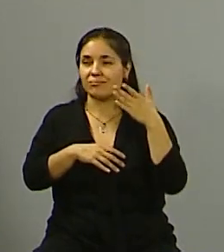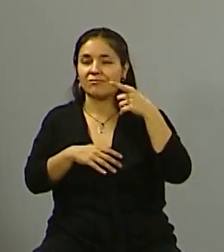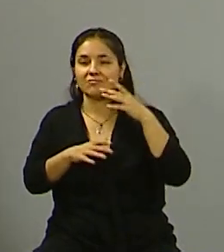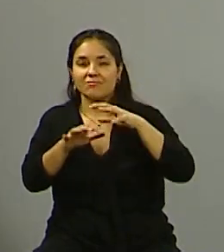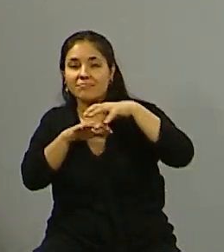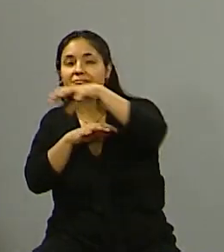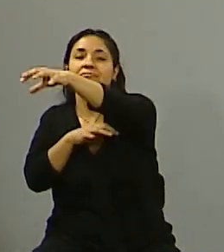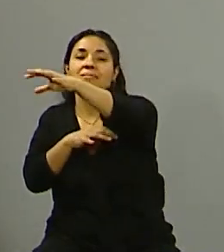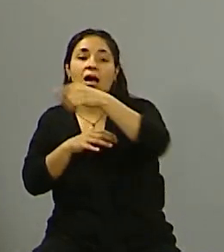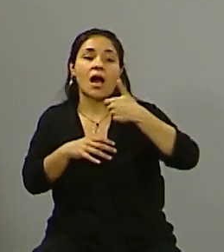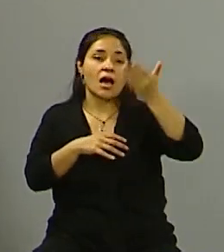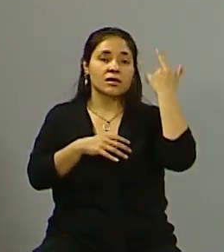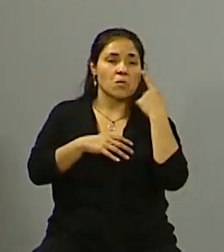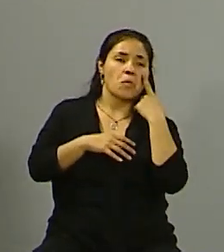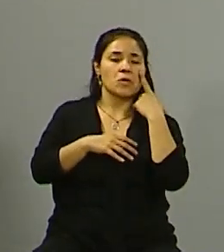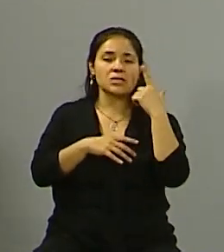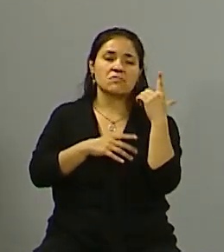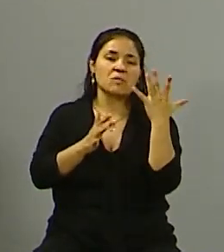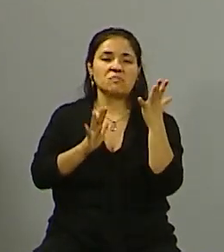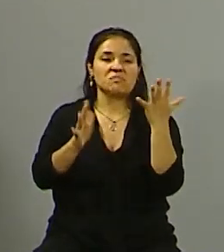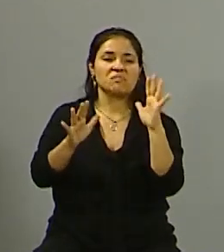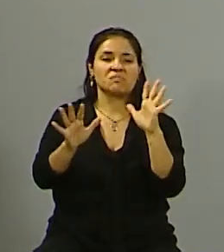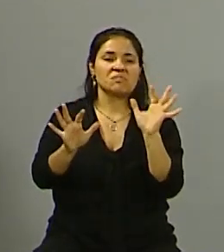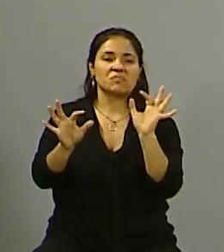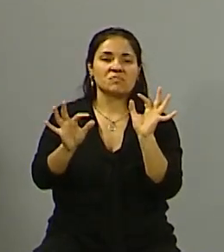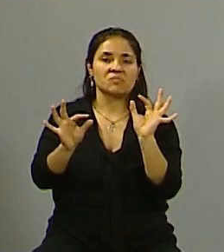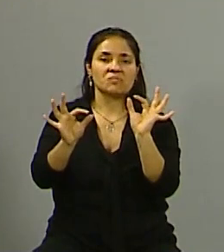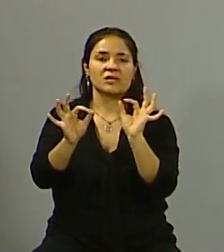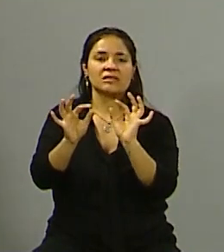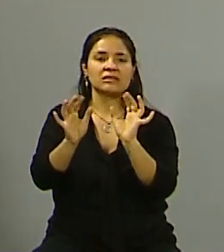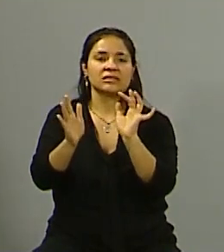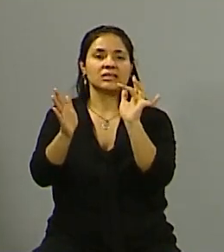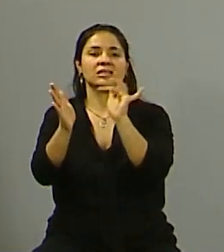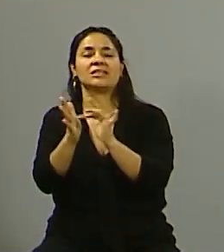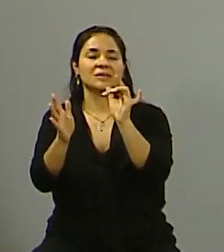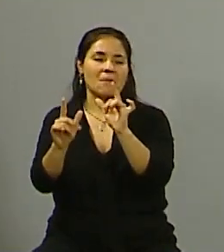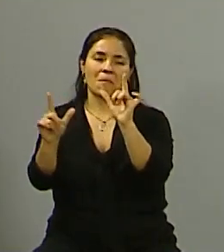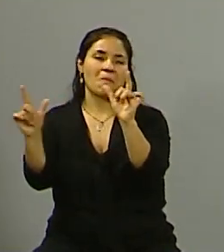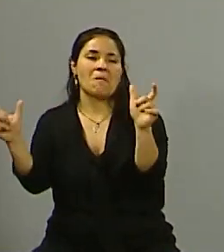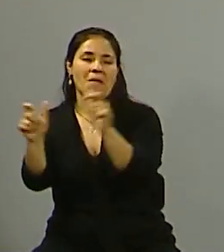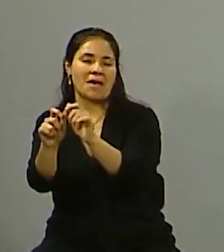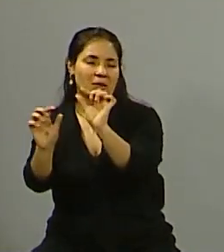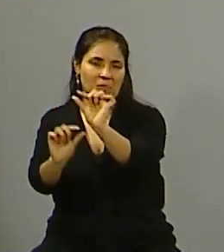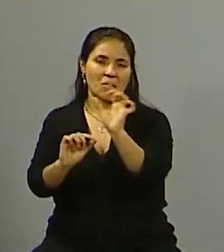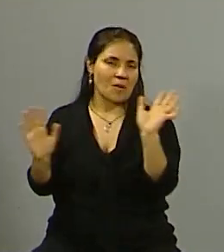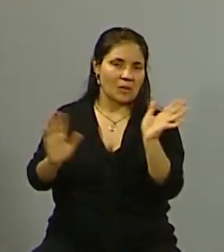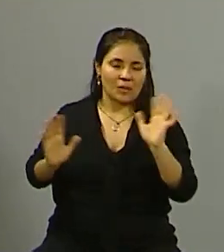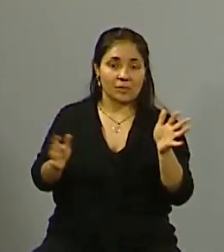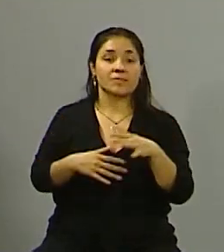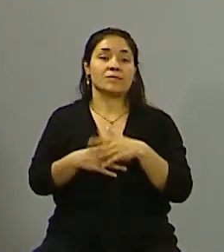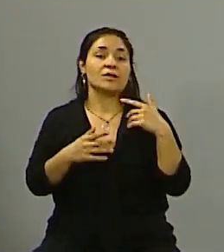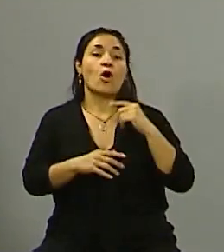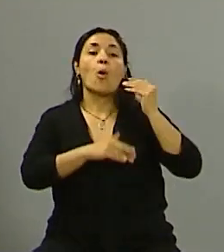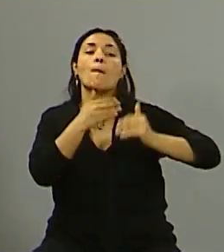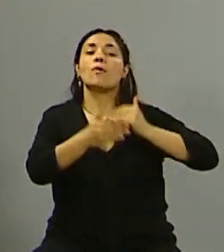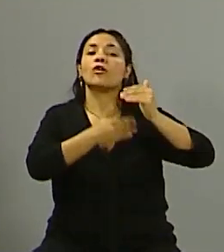el municipio llegaba menos, digamos. En este proceso, siempre y nunca hay que olvidarse de que esto es un proceso y que las cosas no son de la